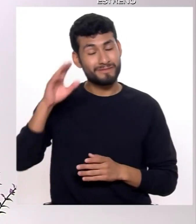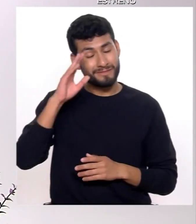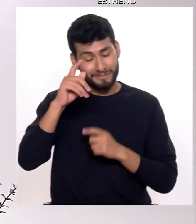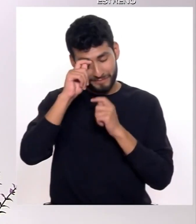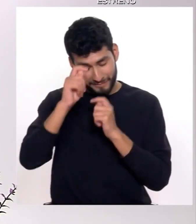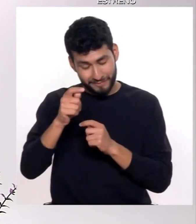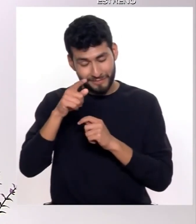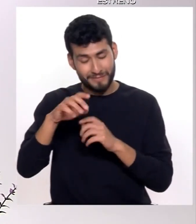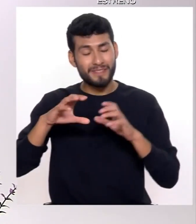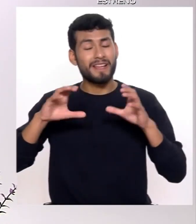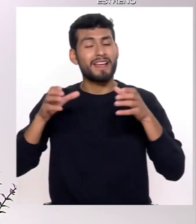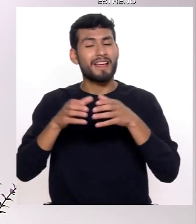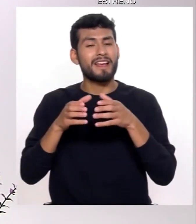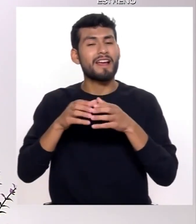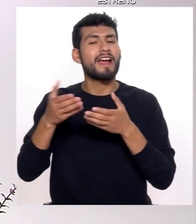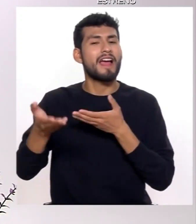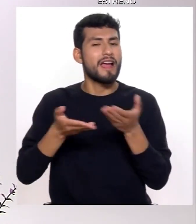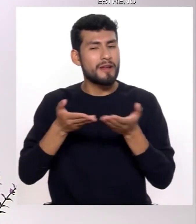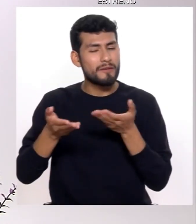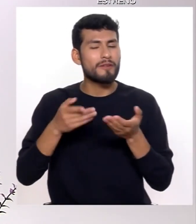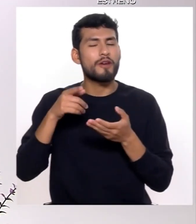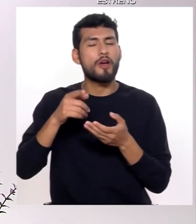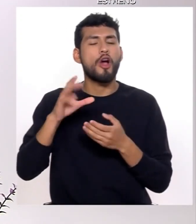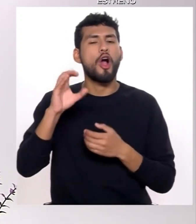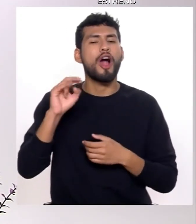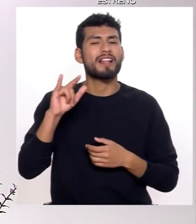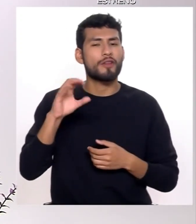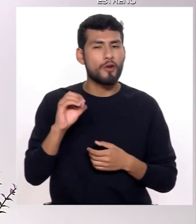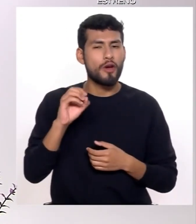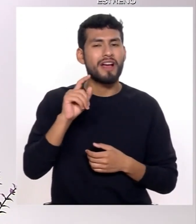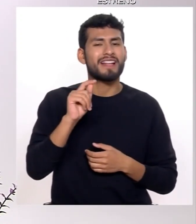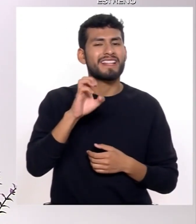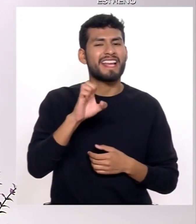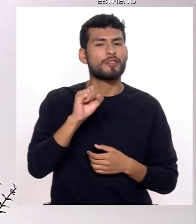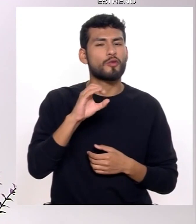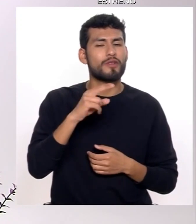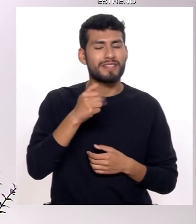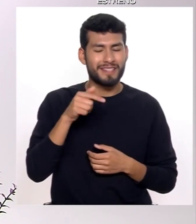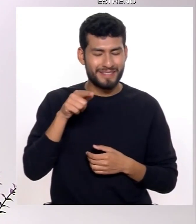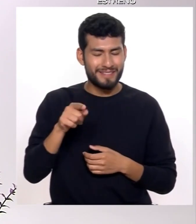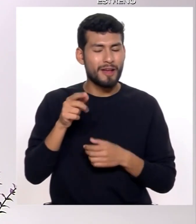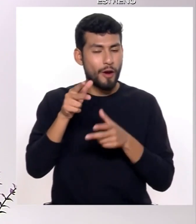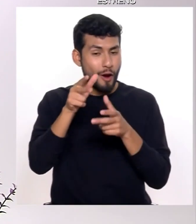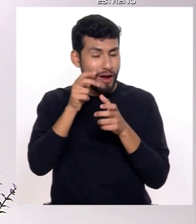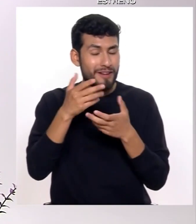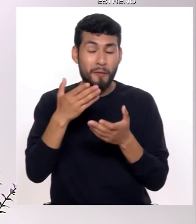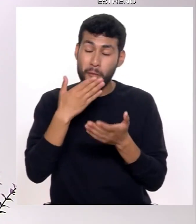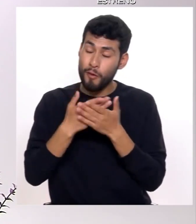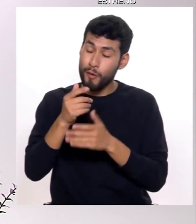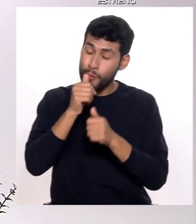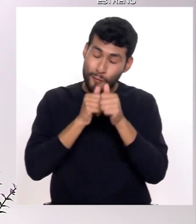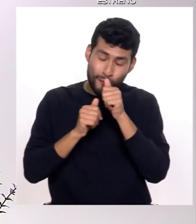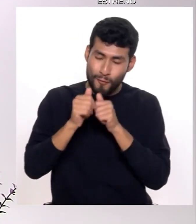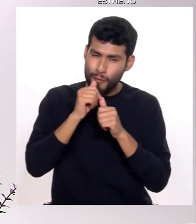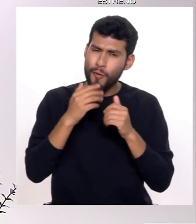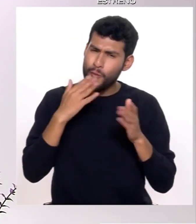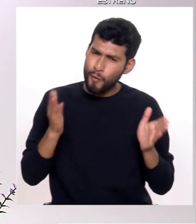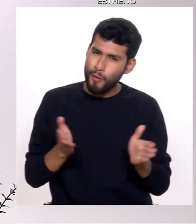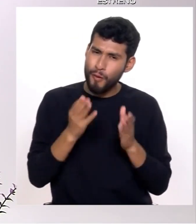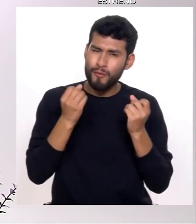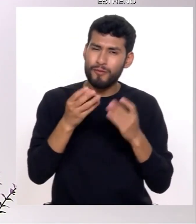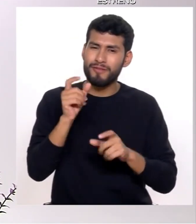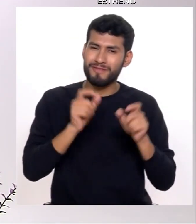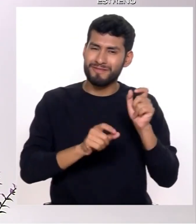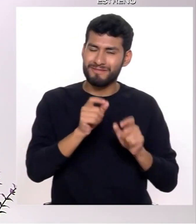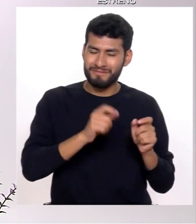Saludamos a todo el personal del servicio Contigo te escucha quienes con su paciencia y dedicación seguramente han logrado motivar